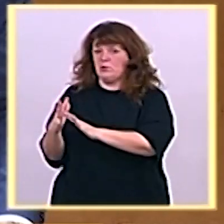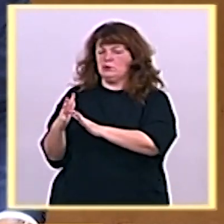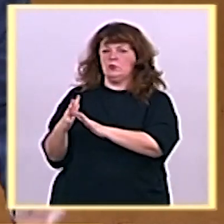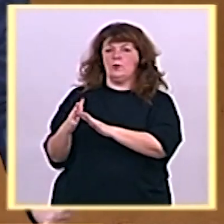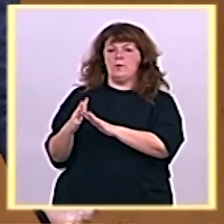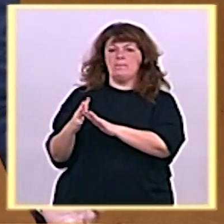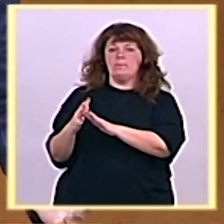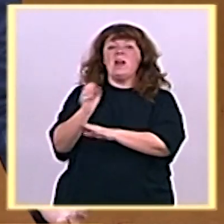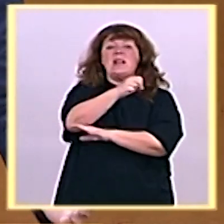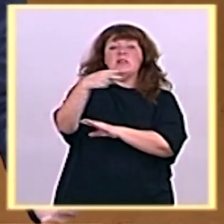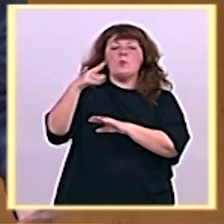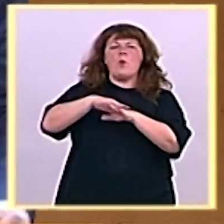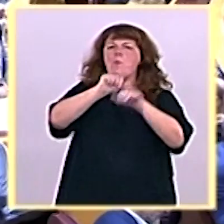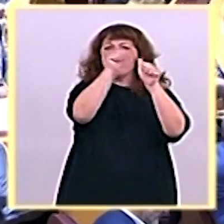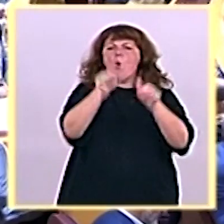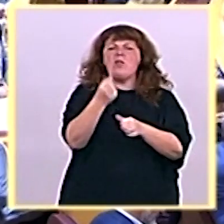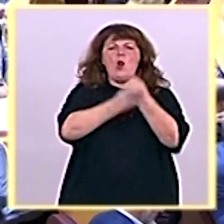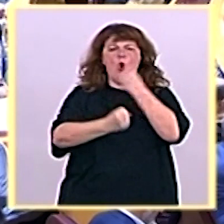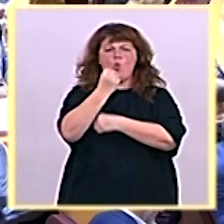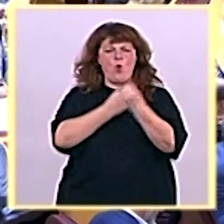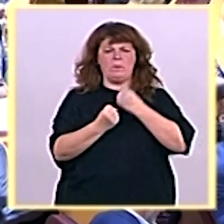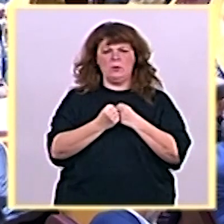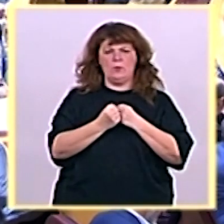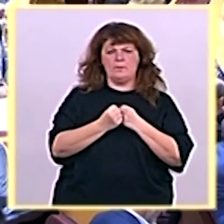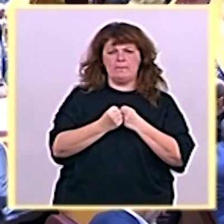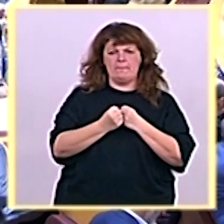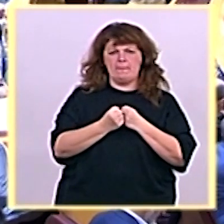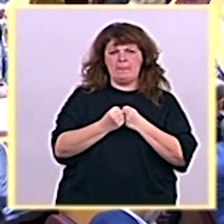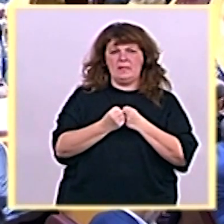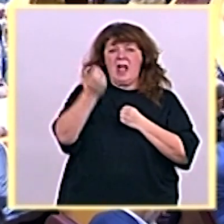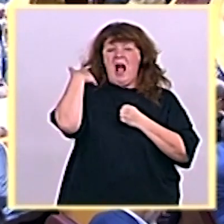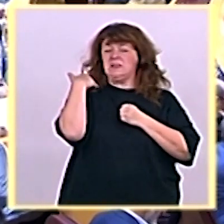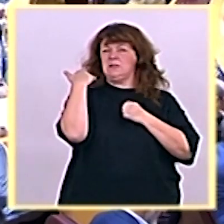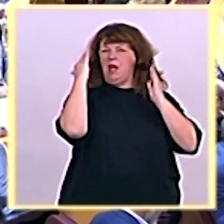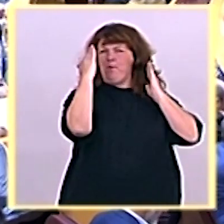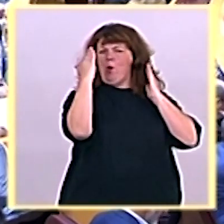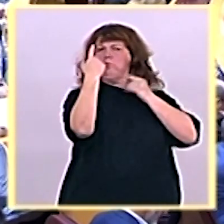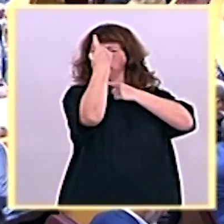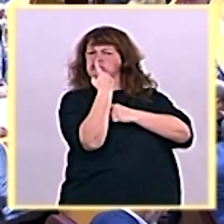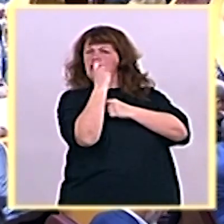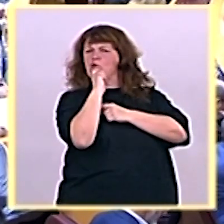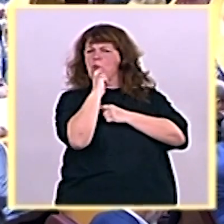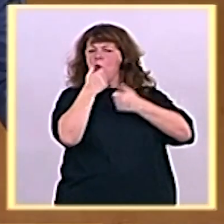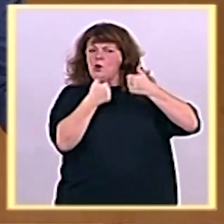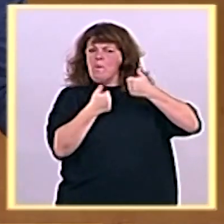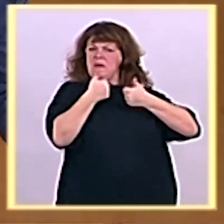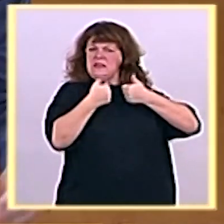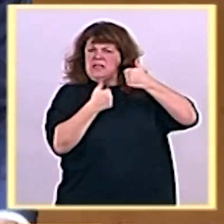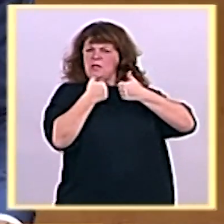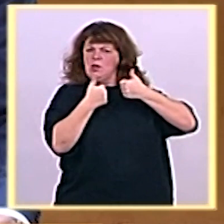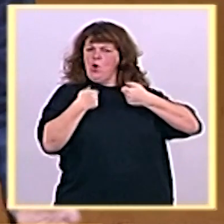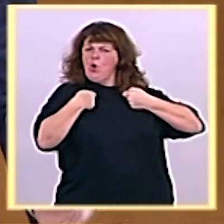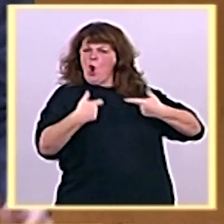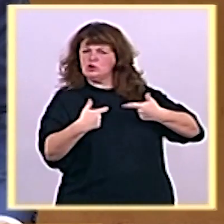se impuso entonces basado en competir en costes, en atraer empresas porque aquí pagábamos salarios más